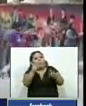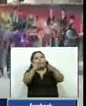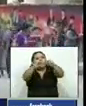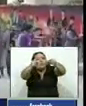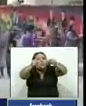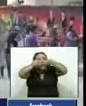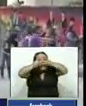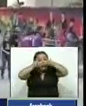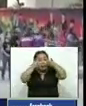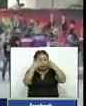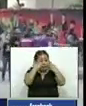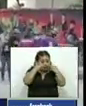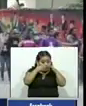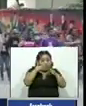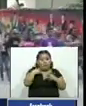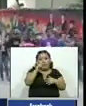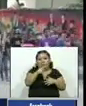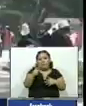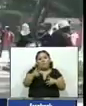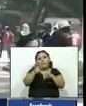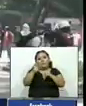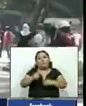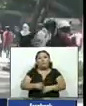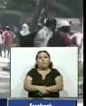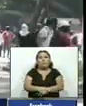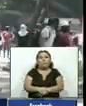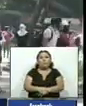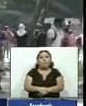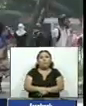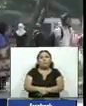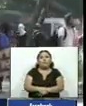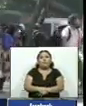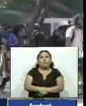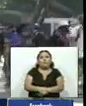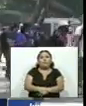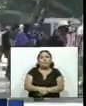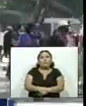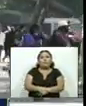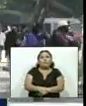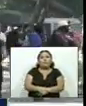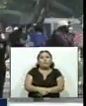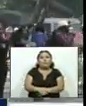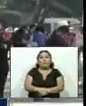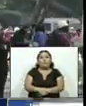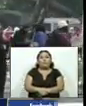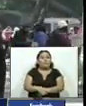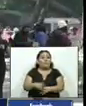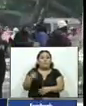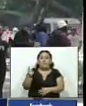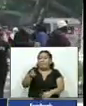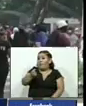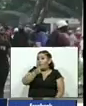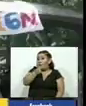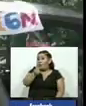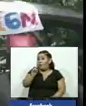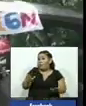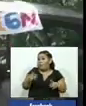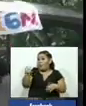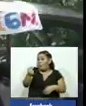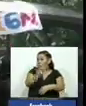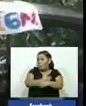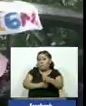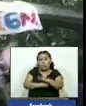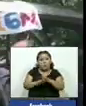pimienta y gas lacrimógeno a cambio No se informó de que hubieran habido